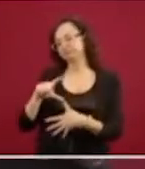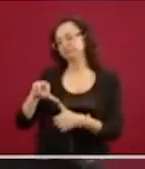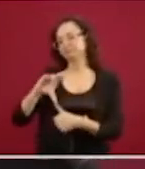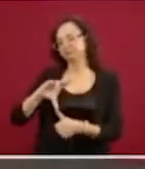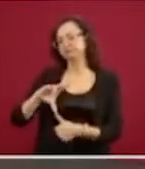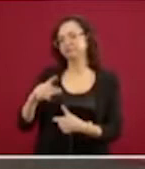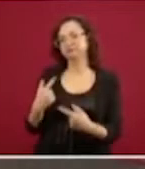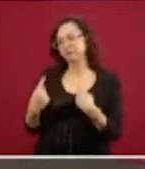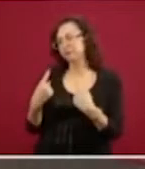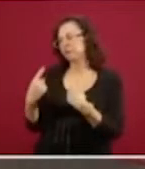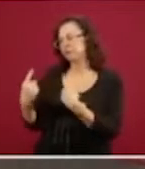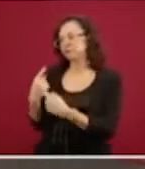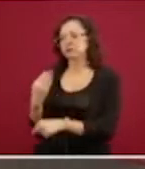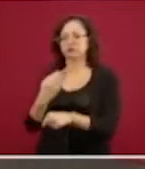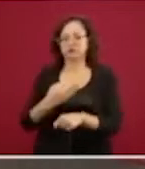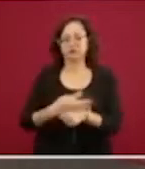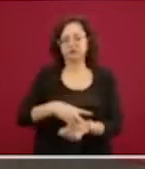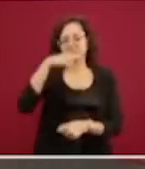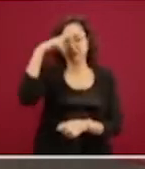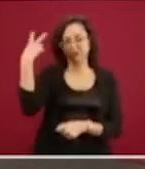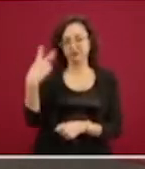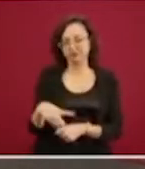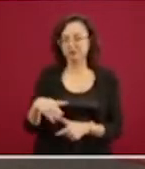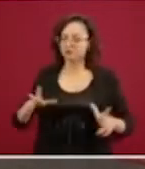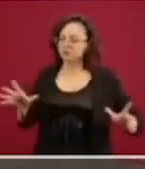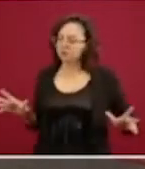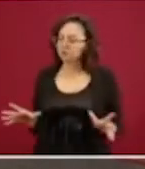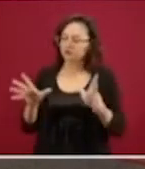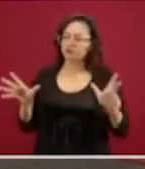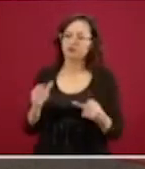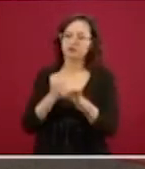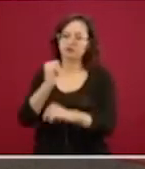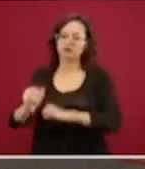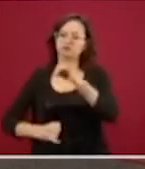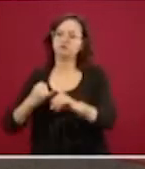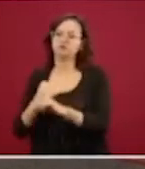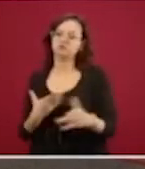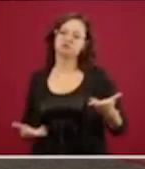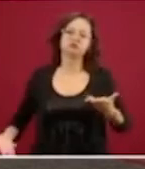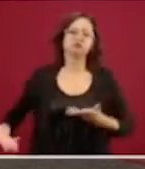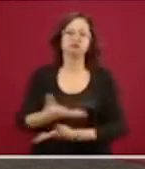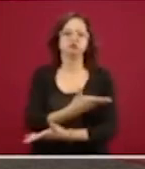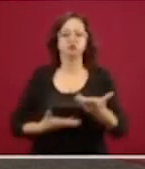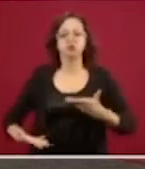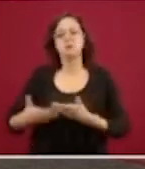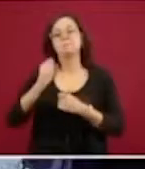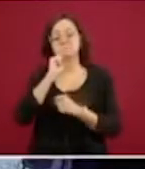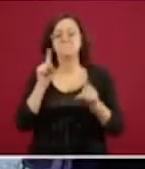momento donde México está promoviendo y ha recibido una muy buena cooperación internacional. También le puedo decir a usted que España,